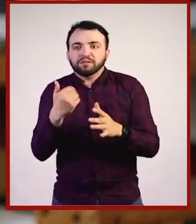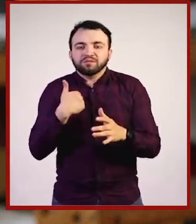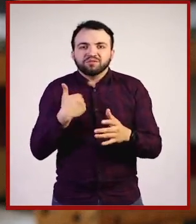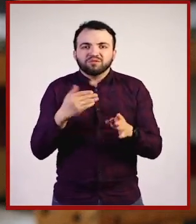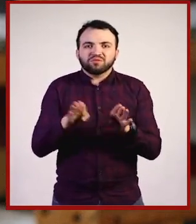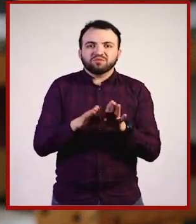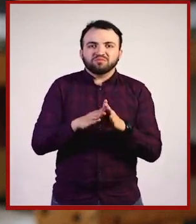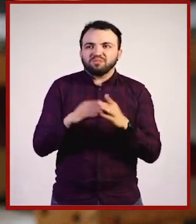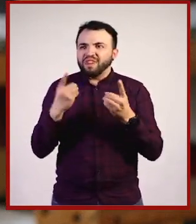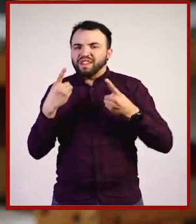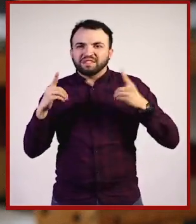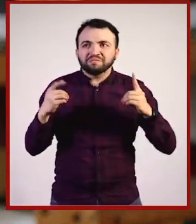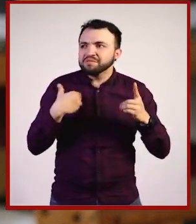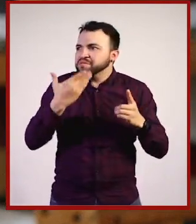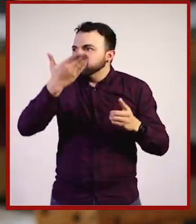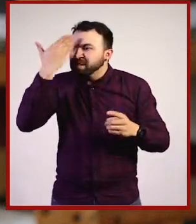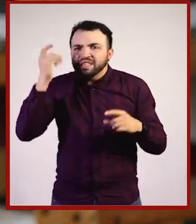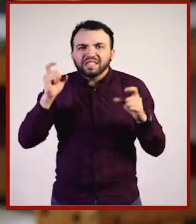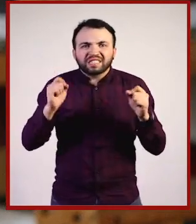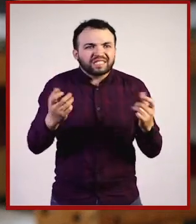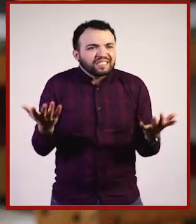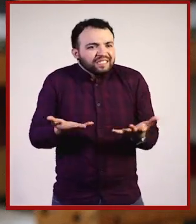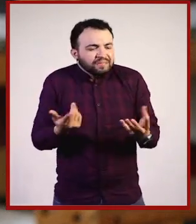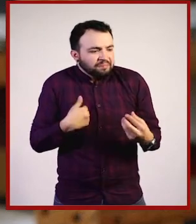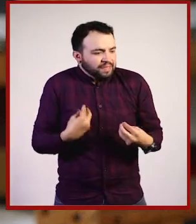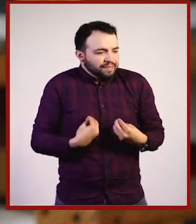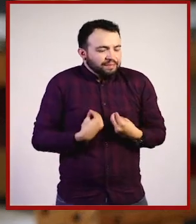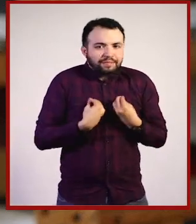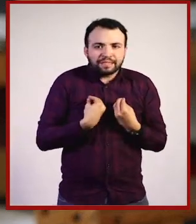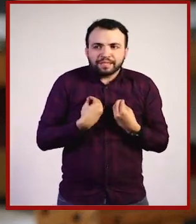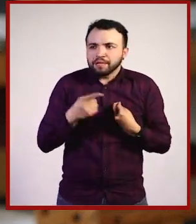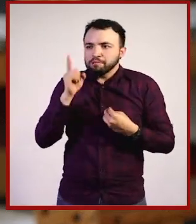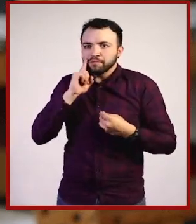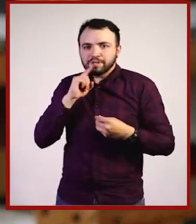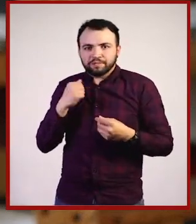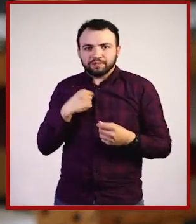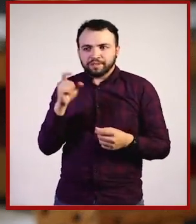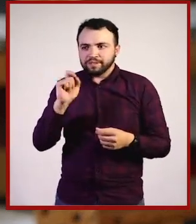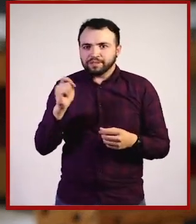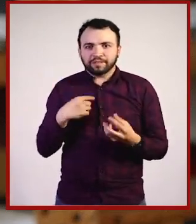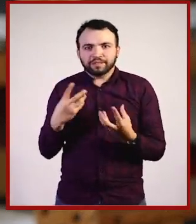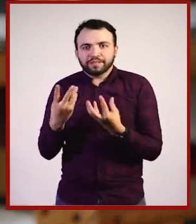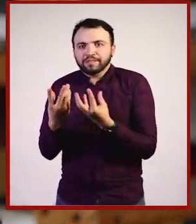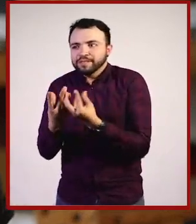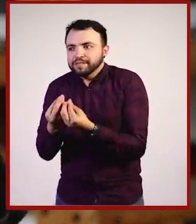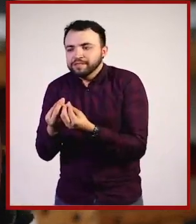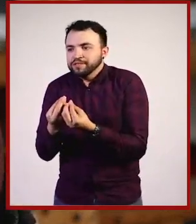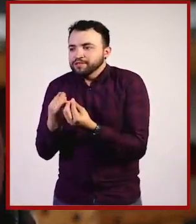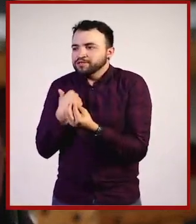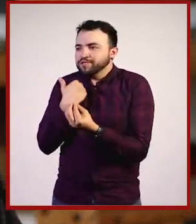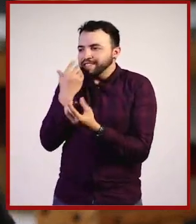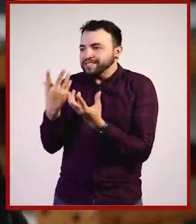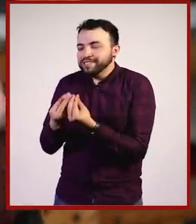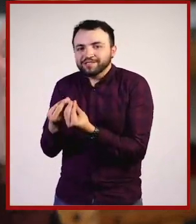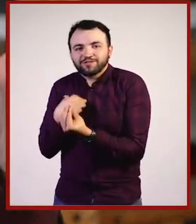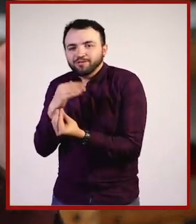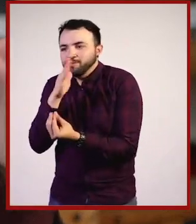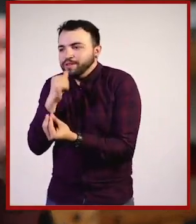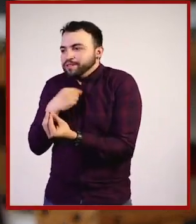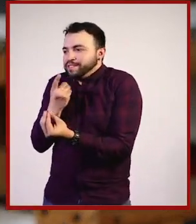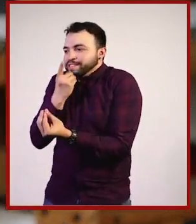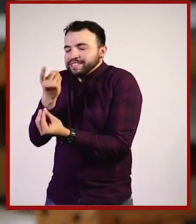mi vida. La chica que me gustaba no se había enterado porque yo nunca me atrevía a decírselo. En este mundo de